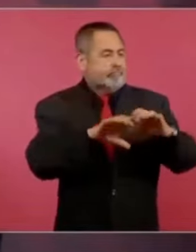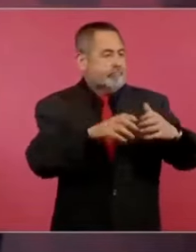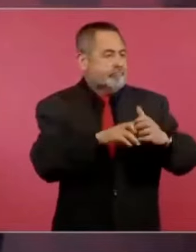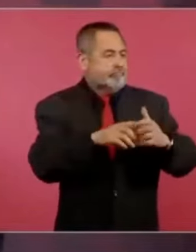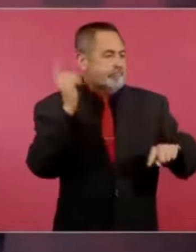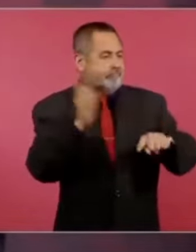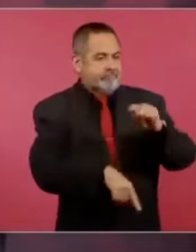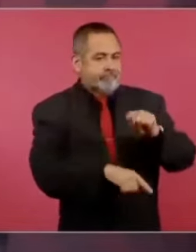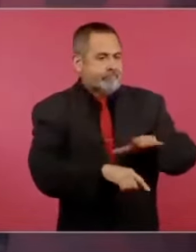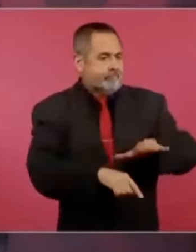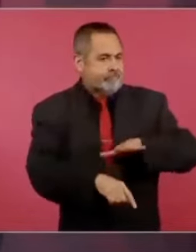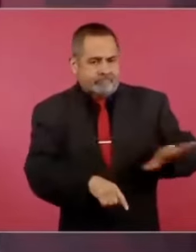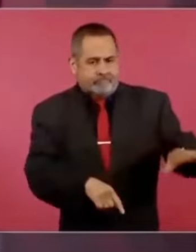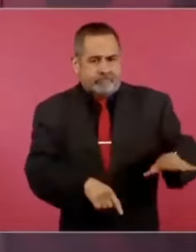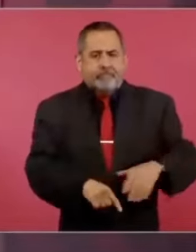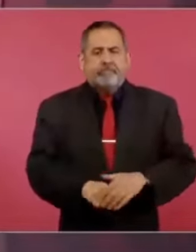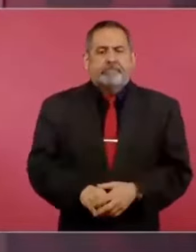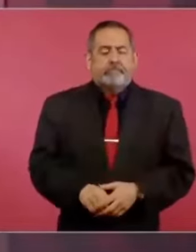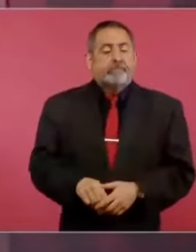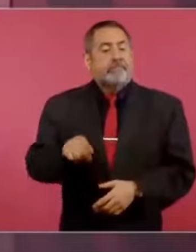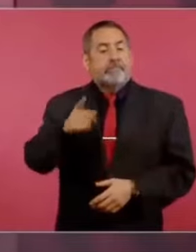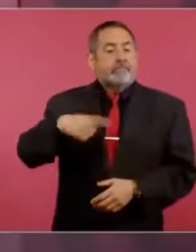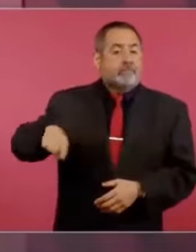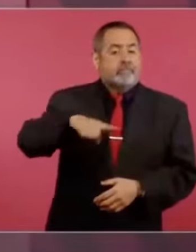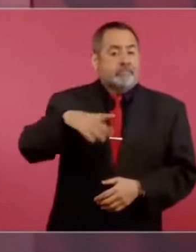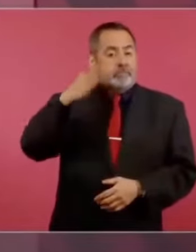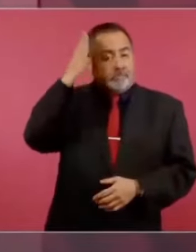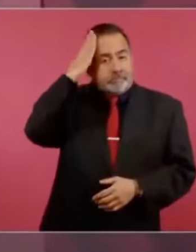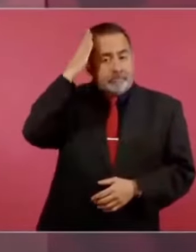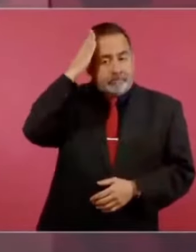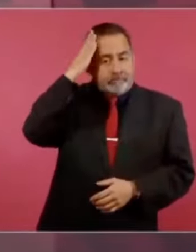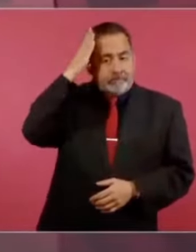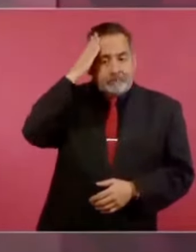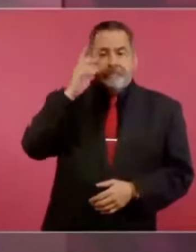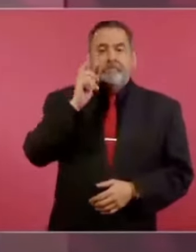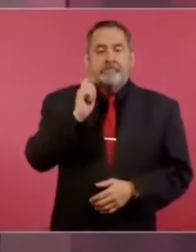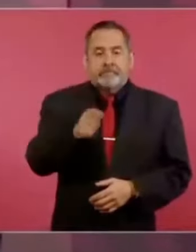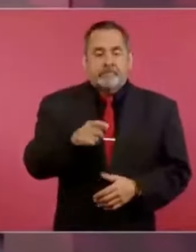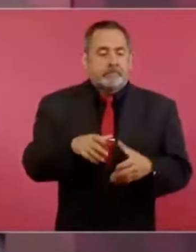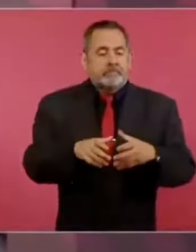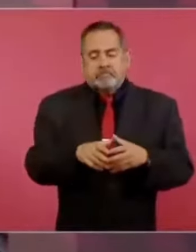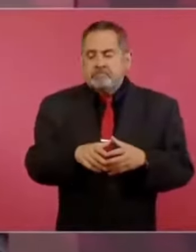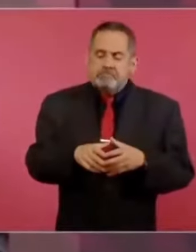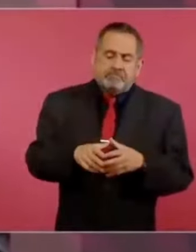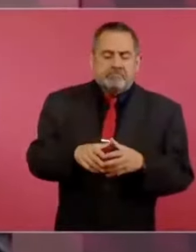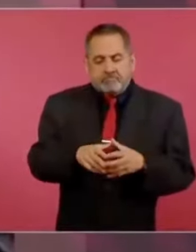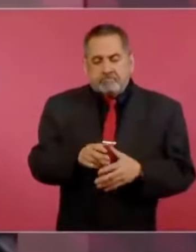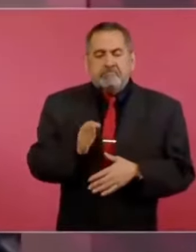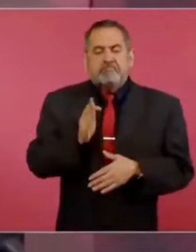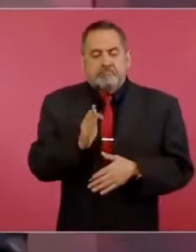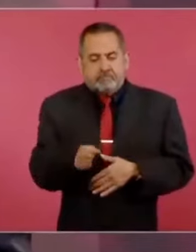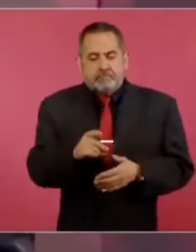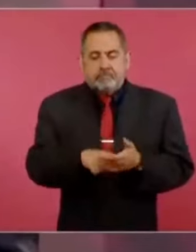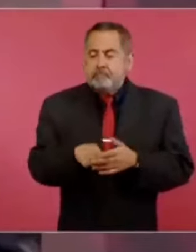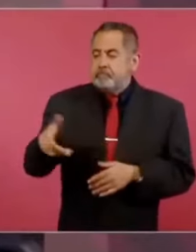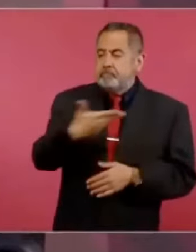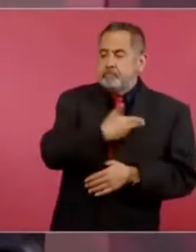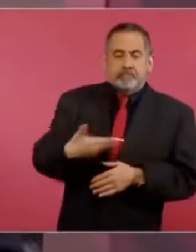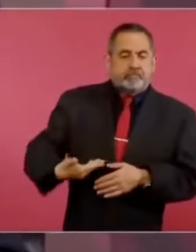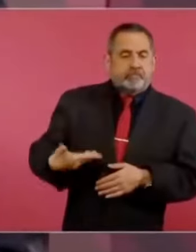cita, sus dirigentes aceptaron la propuesta del presidente